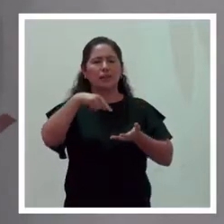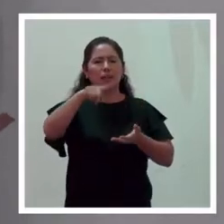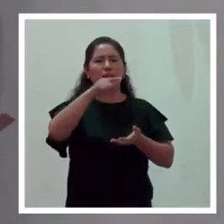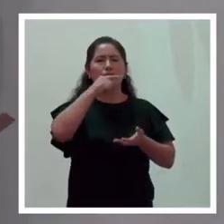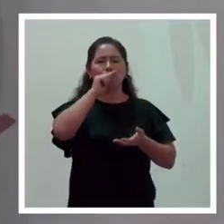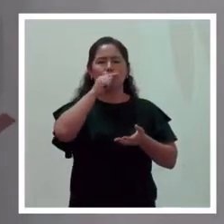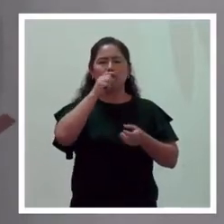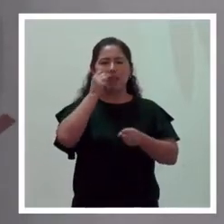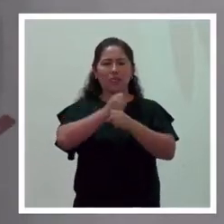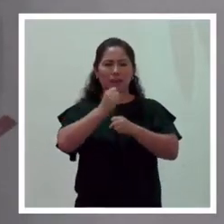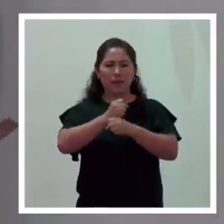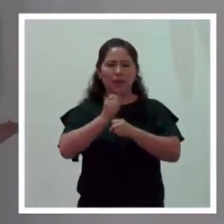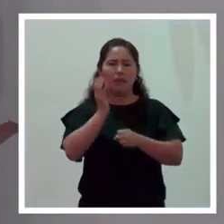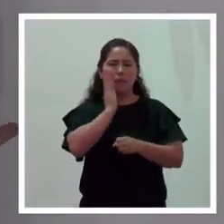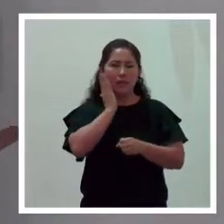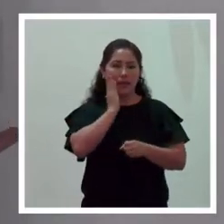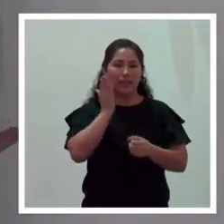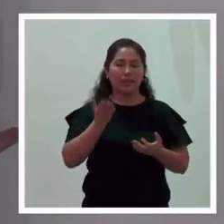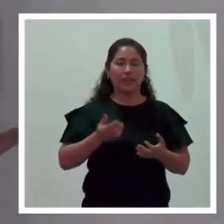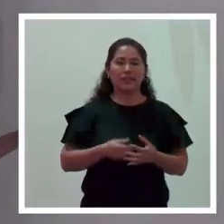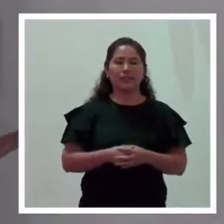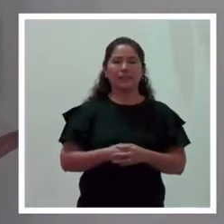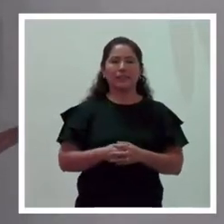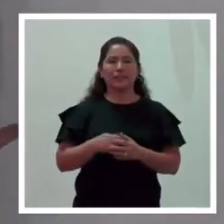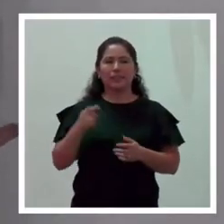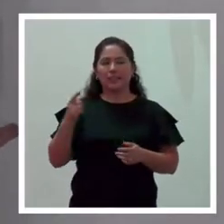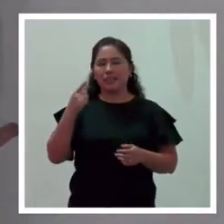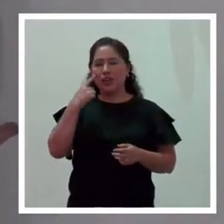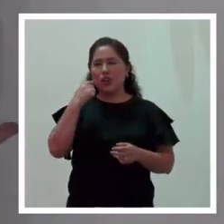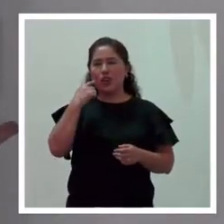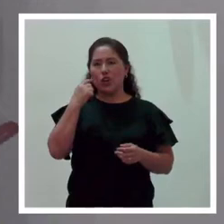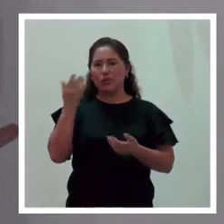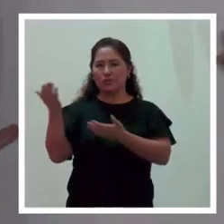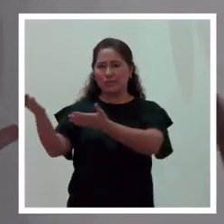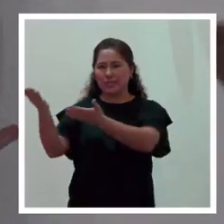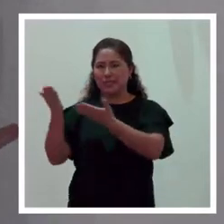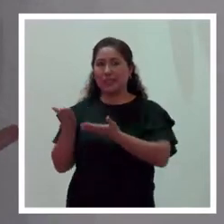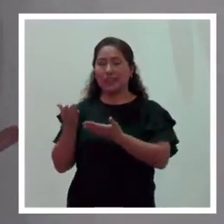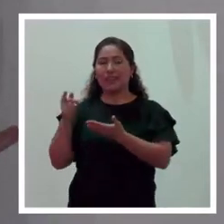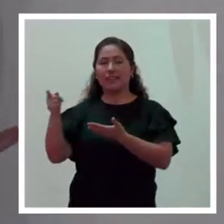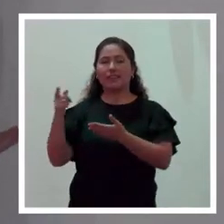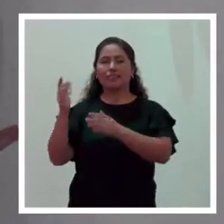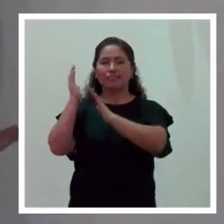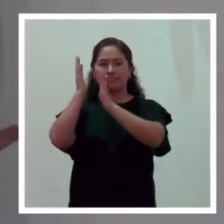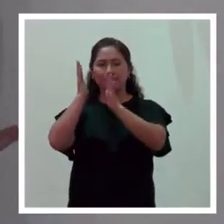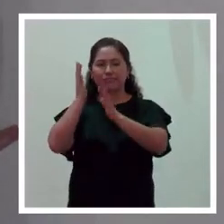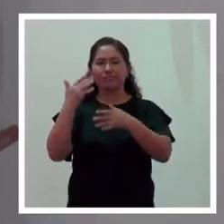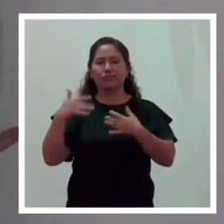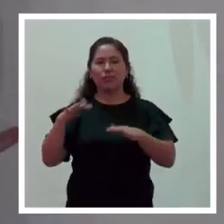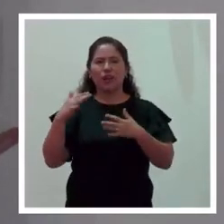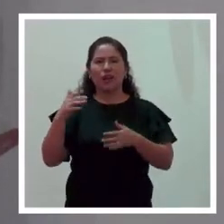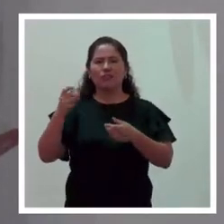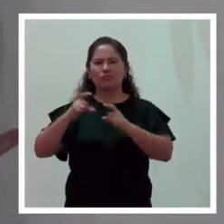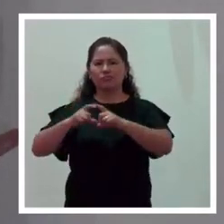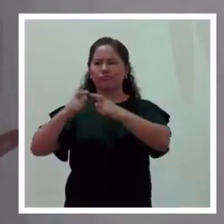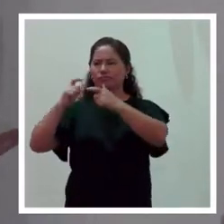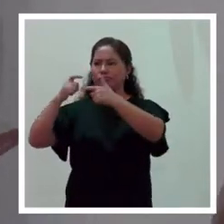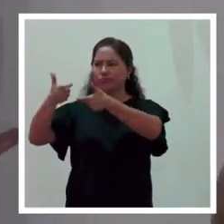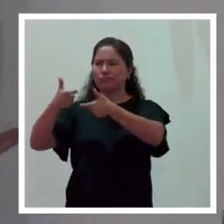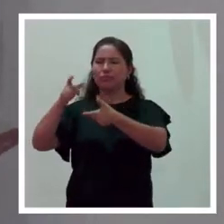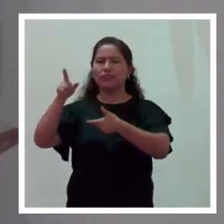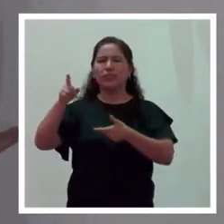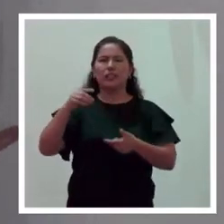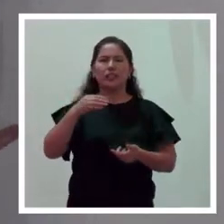es abogada de la Universidad Nacional Pedro Ruiz Gallo de Lambayeque, conciliadora extrajudicial acreditada ante el Ministerio de